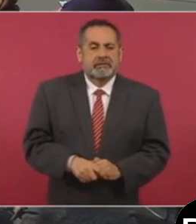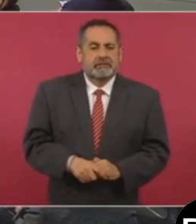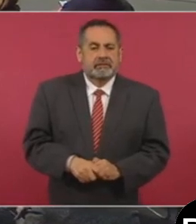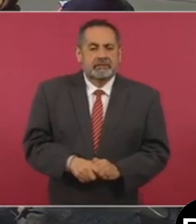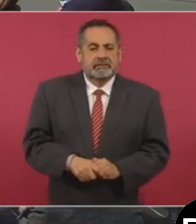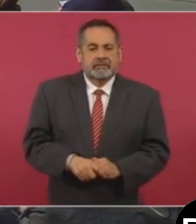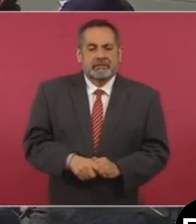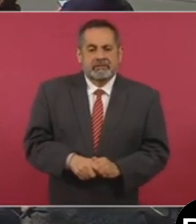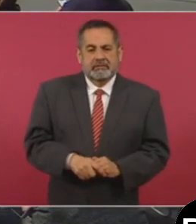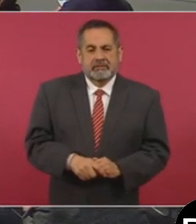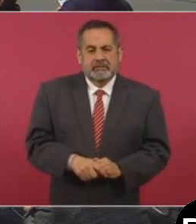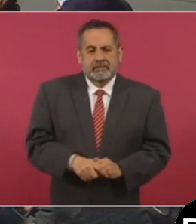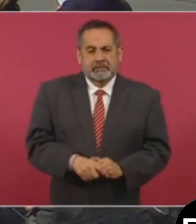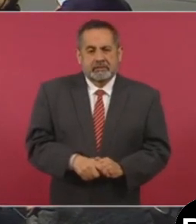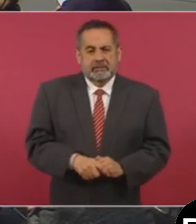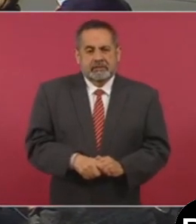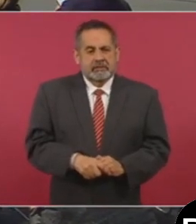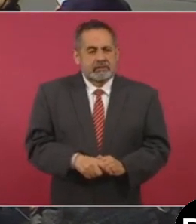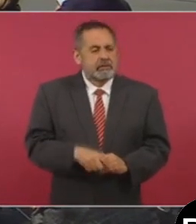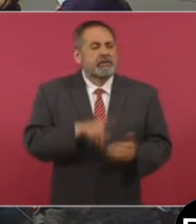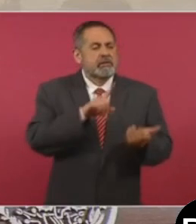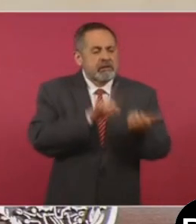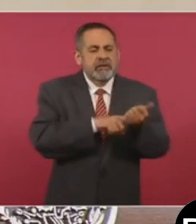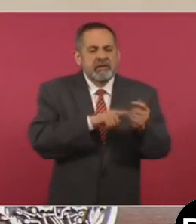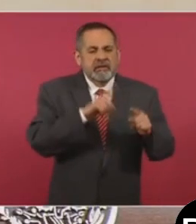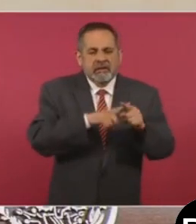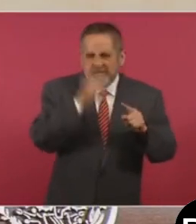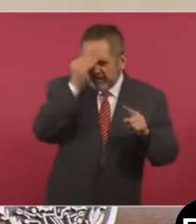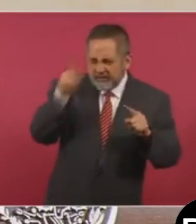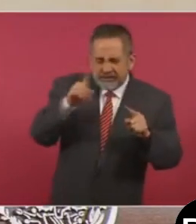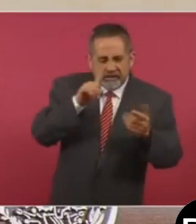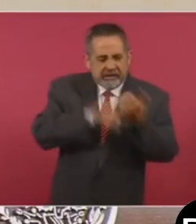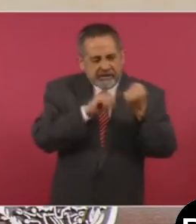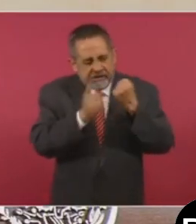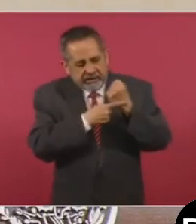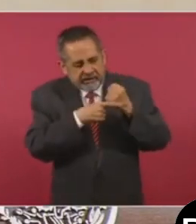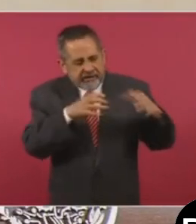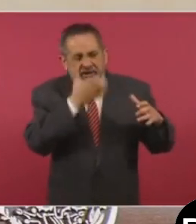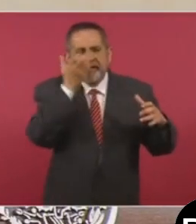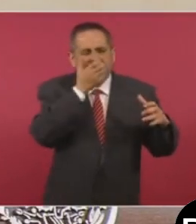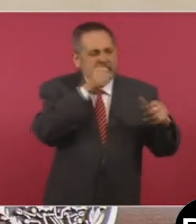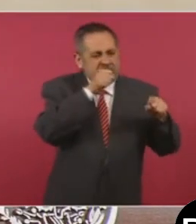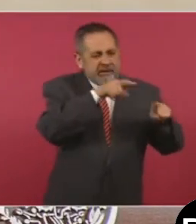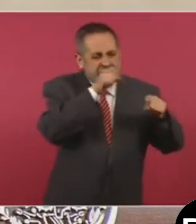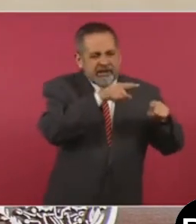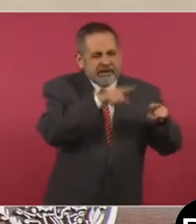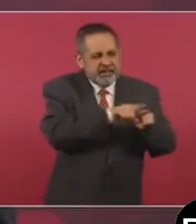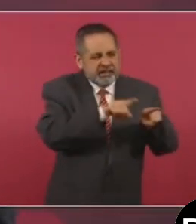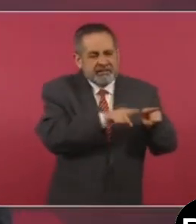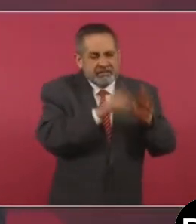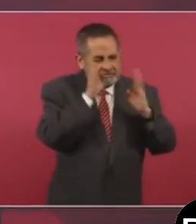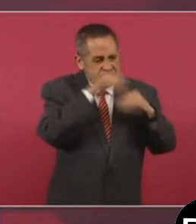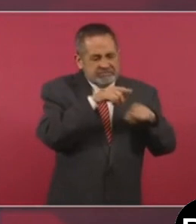¿Quieres saber quiénes son capaces de eso? Los conservadores. De eso y más.